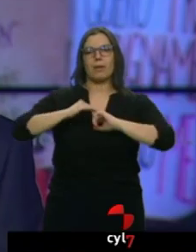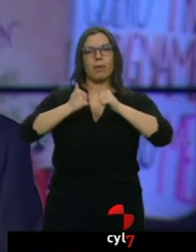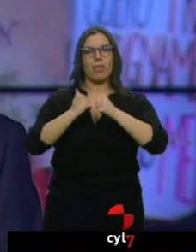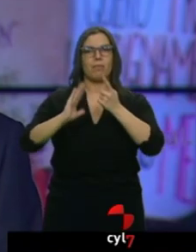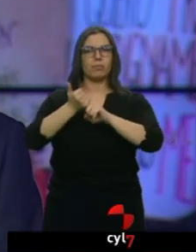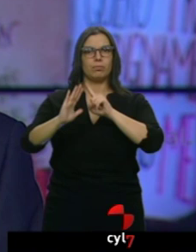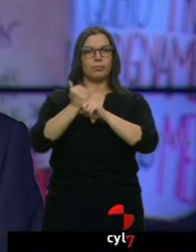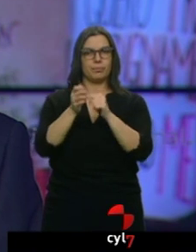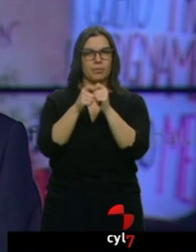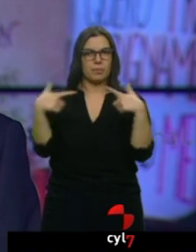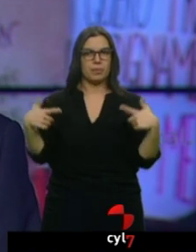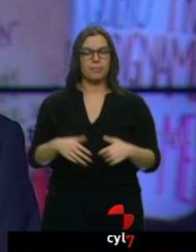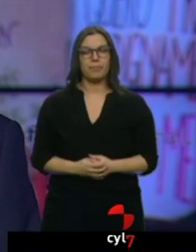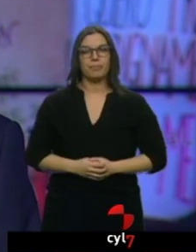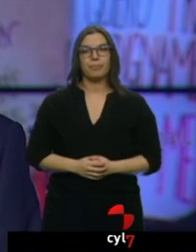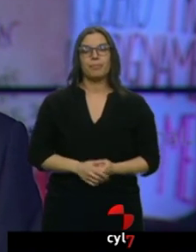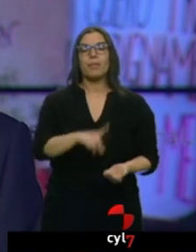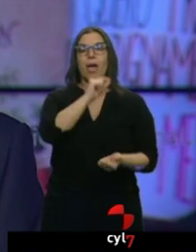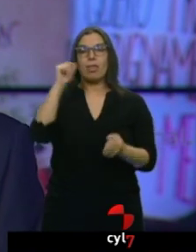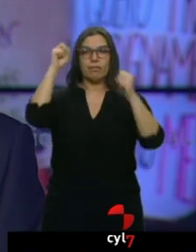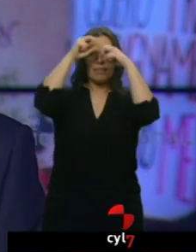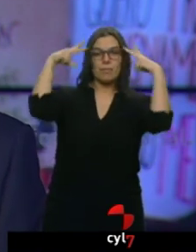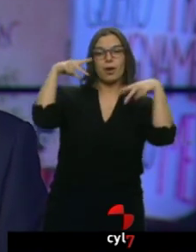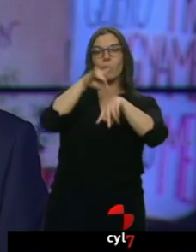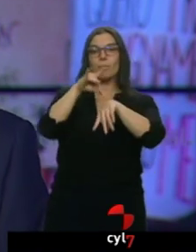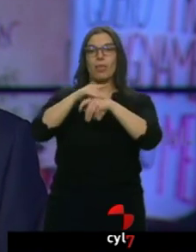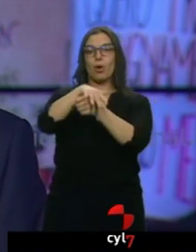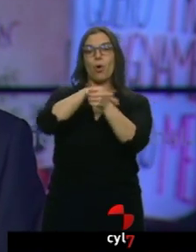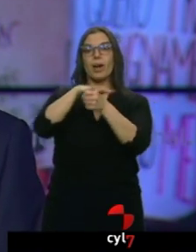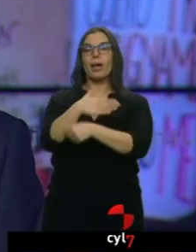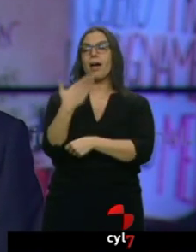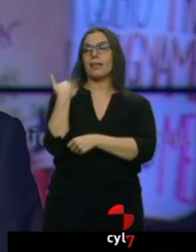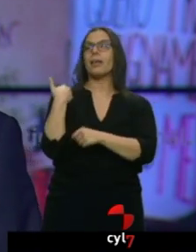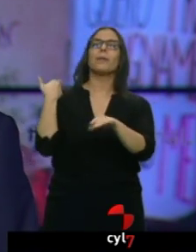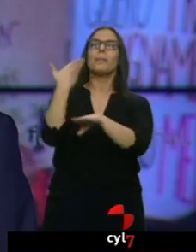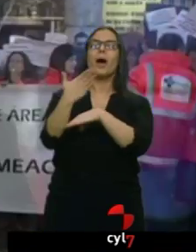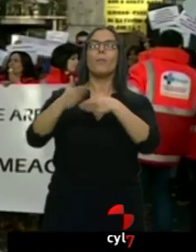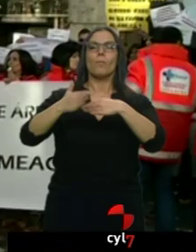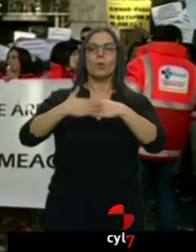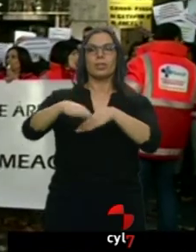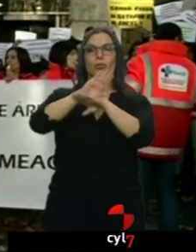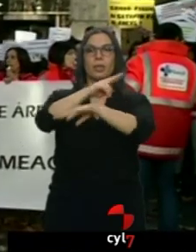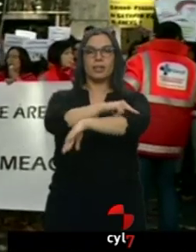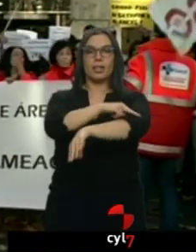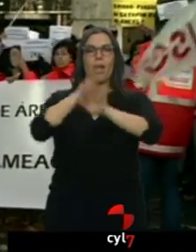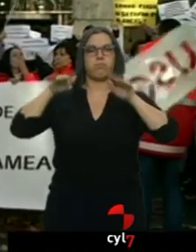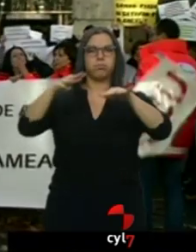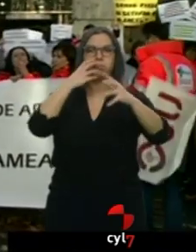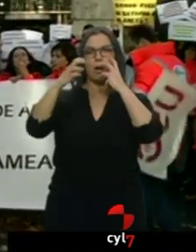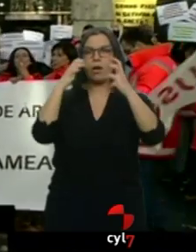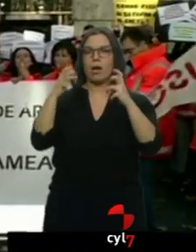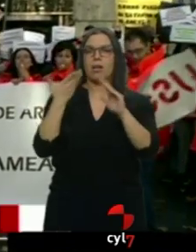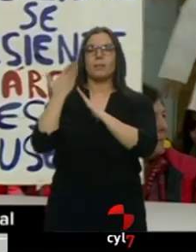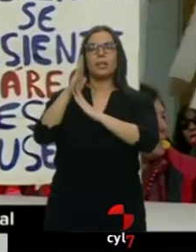Más de 100 enfermeros y médicos de área se manifestaron ayer a las puertas de la Consejería de Sanidad. La de representan a un millar de profesionales, piden